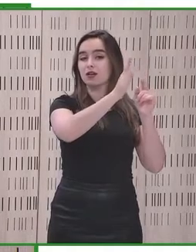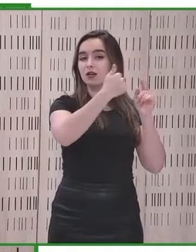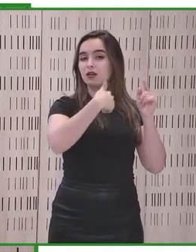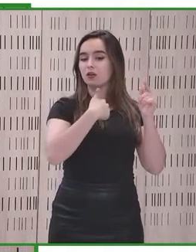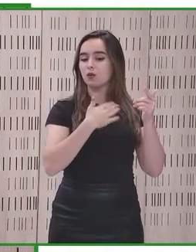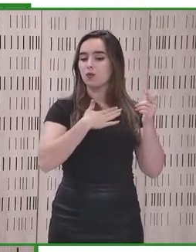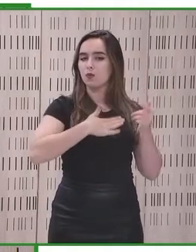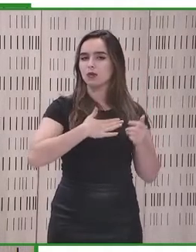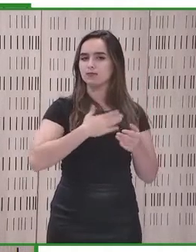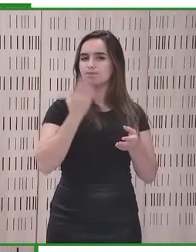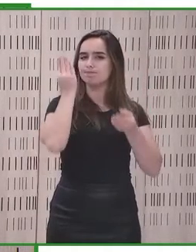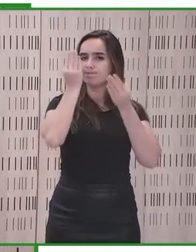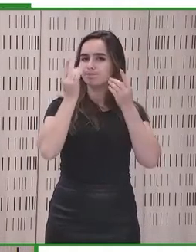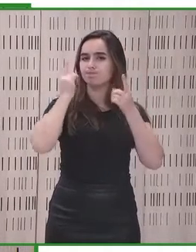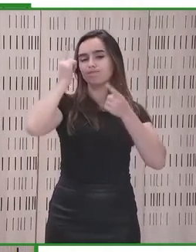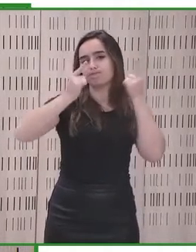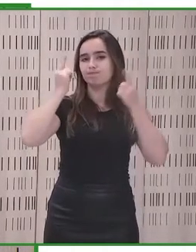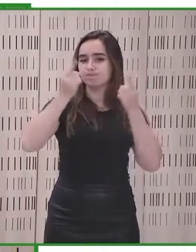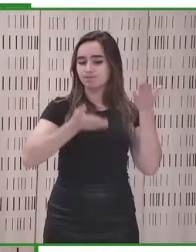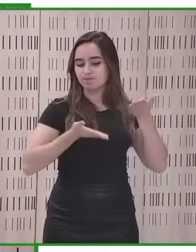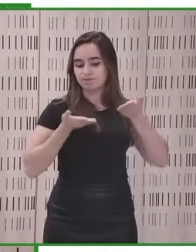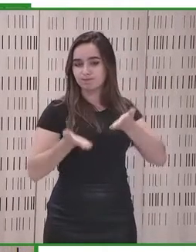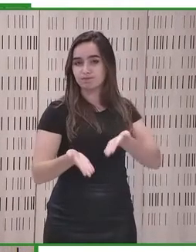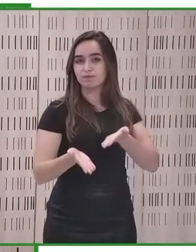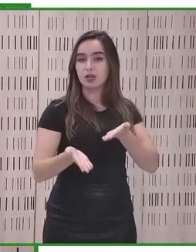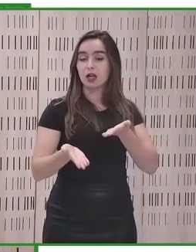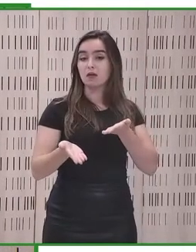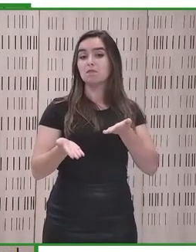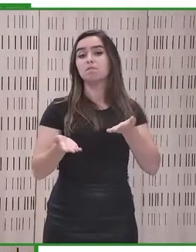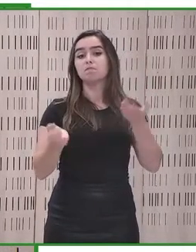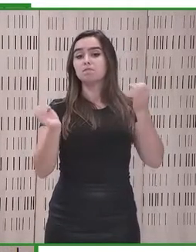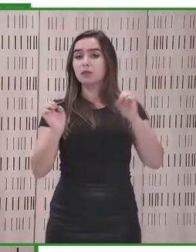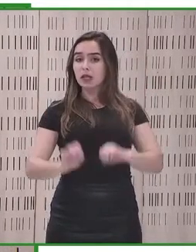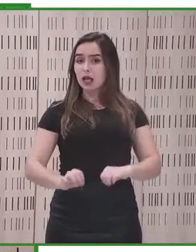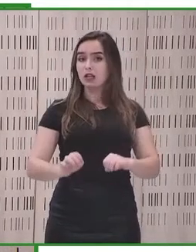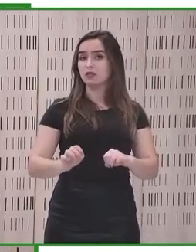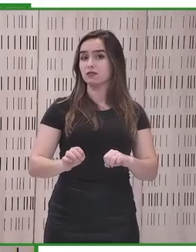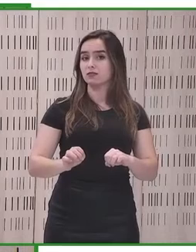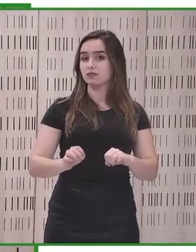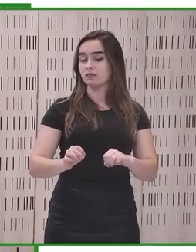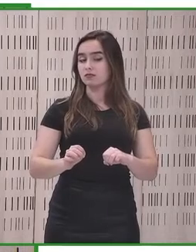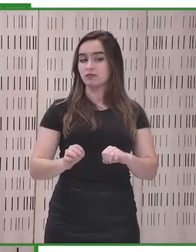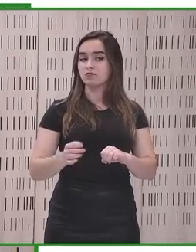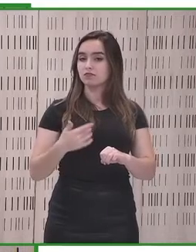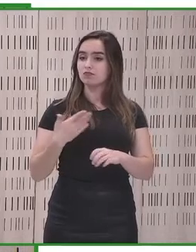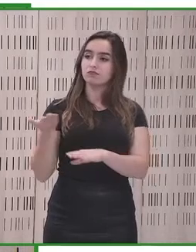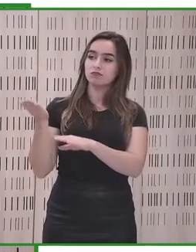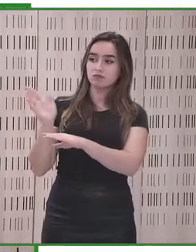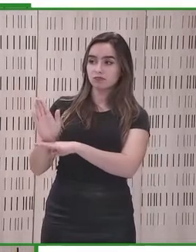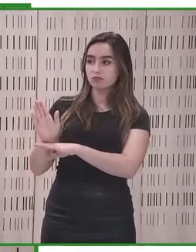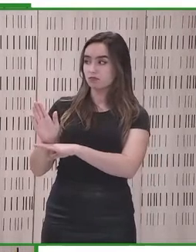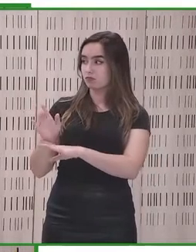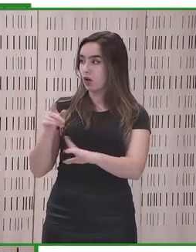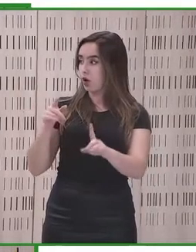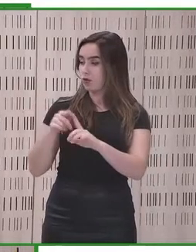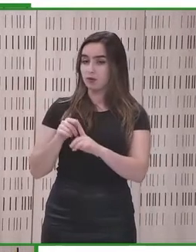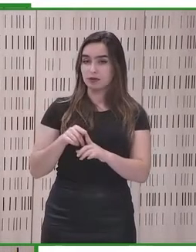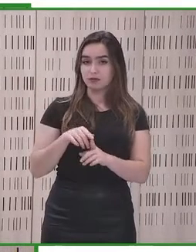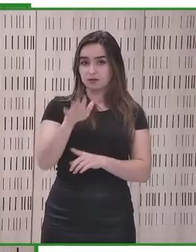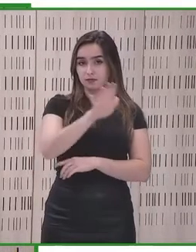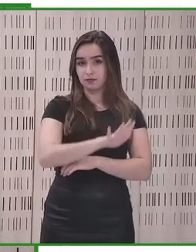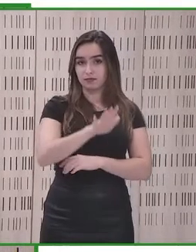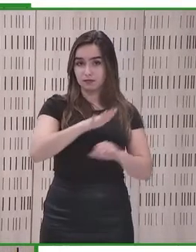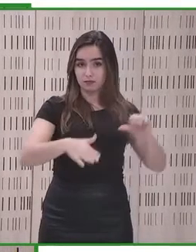una serie de reflexiones que quizás puedan venir bien también para la comunidad iberoamericana.